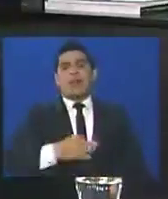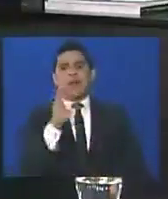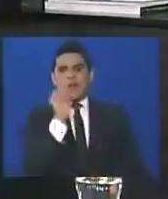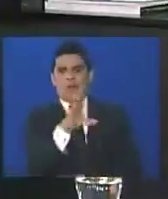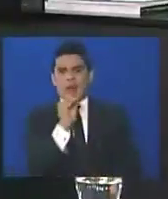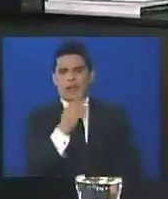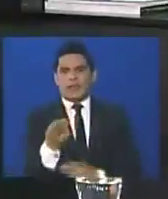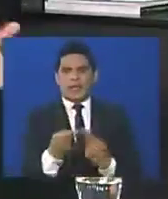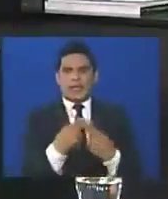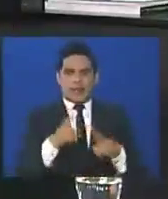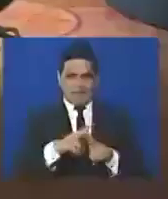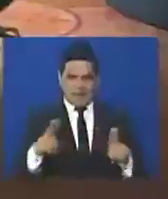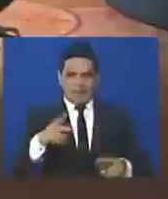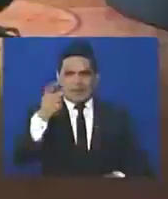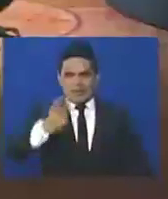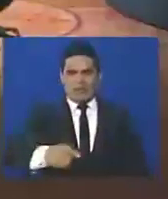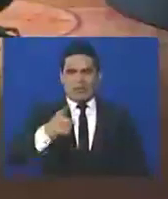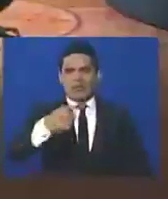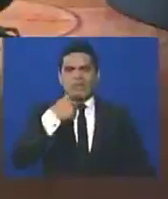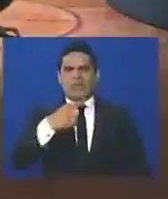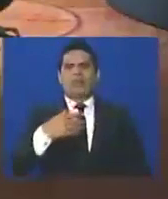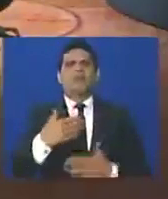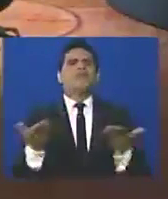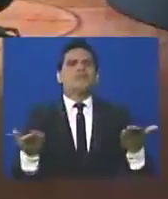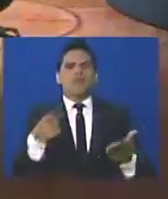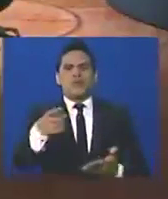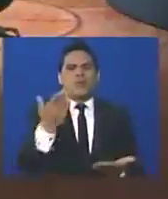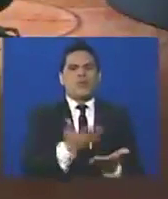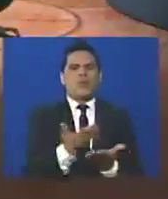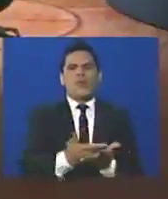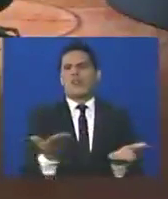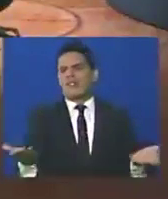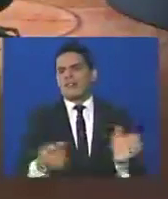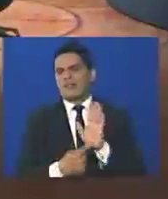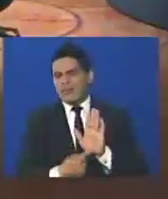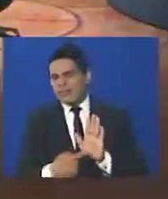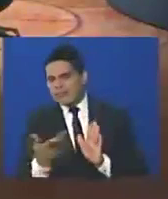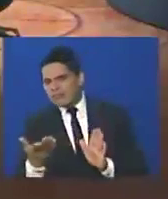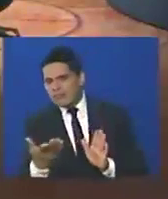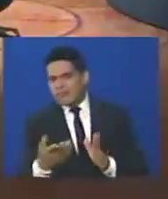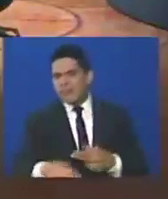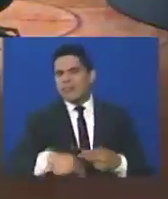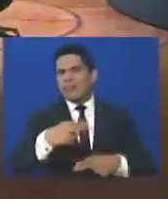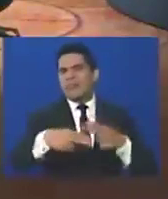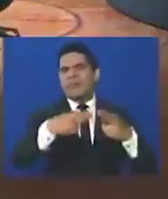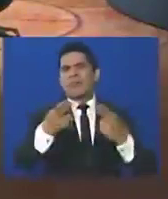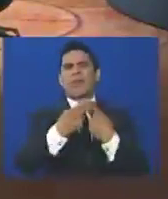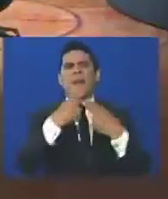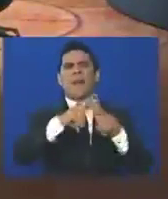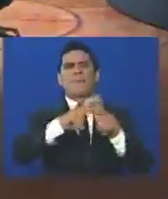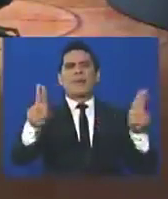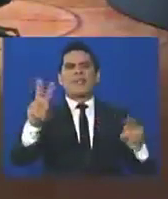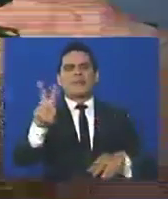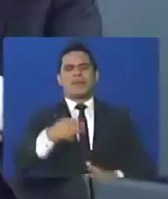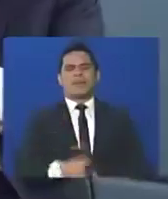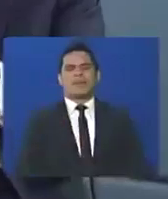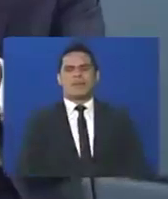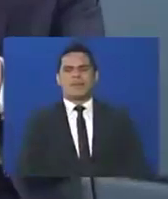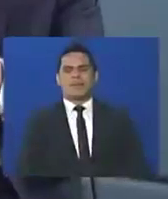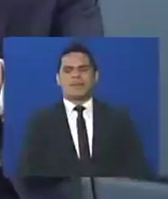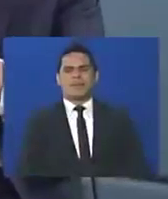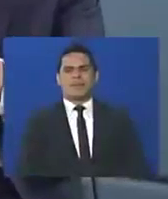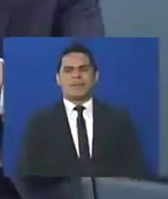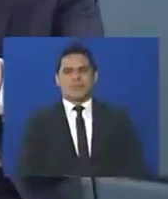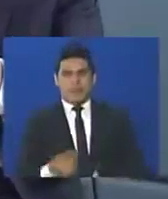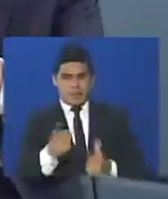te quiero consultar, entonces, ¿qué propones tú, para construir esa paz en Venezuela? Que el gobierno